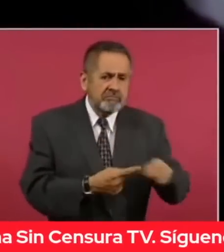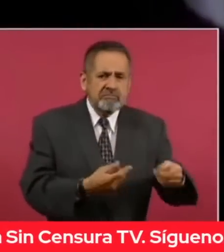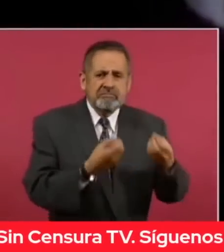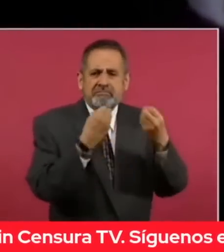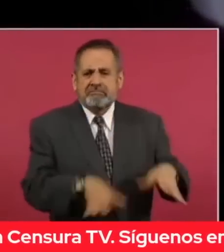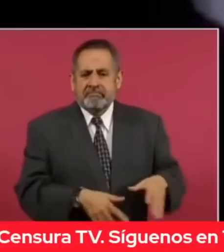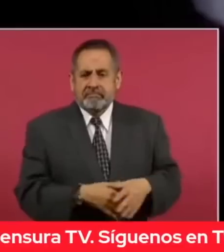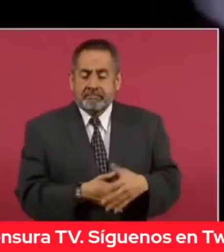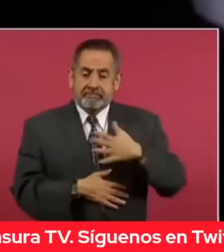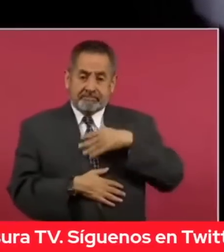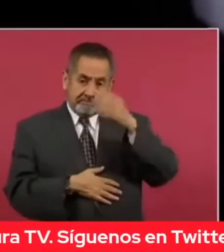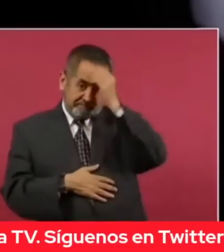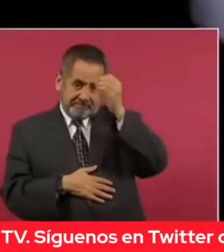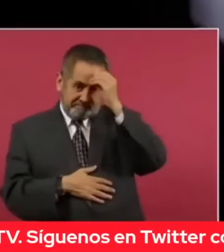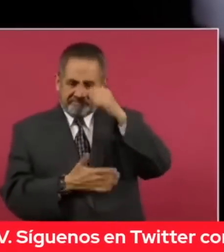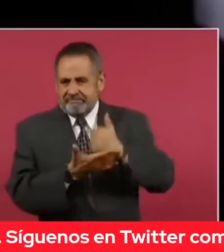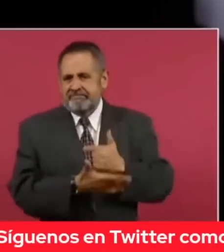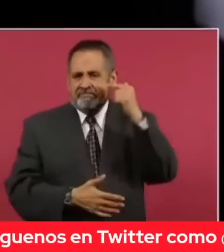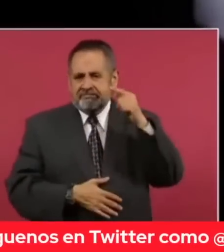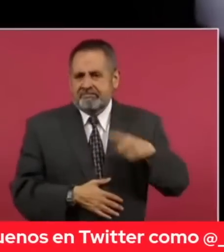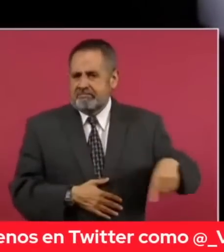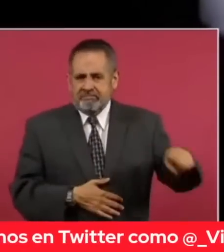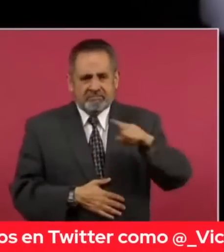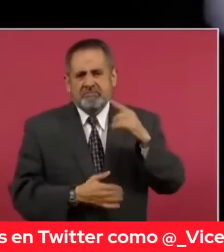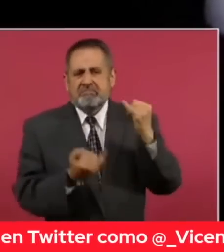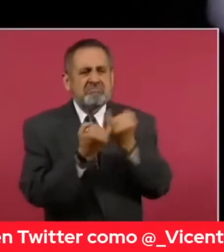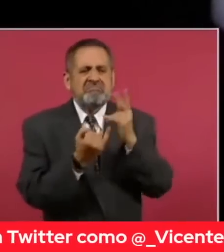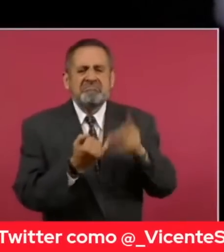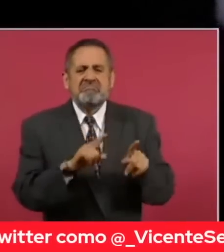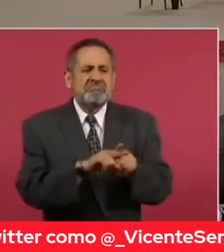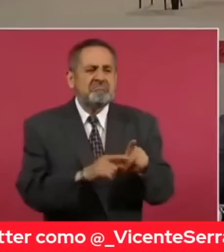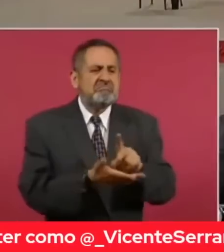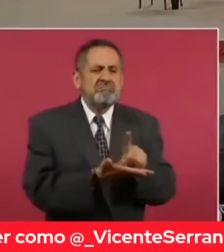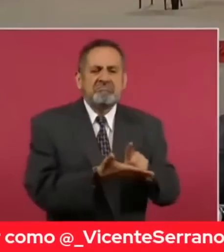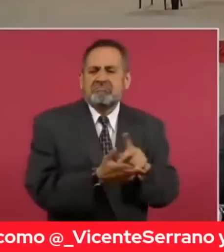Y eso, en mi opinión, es tan grave como traficar drogas.